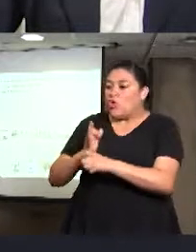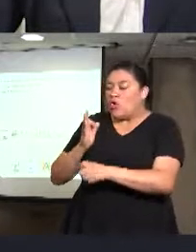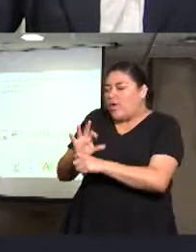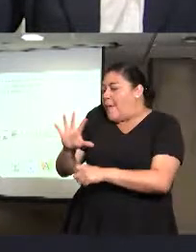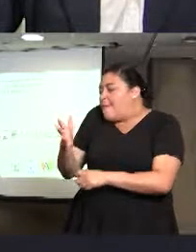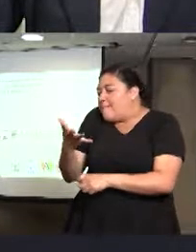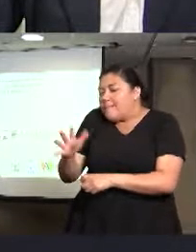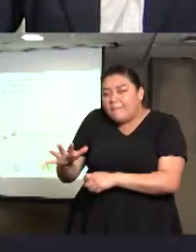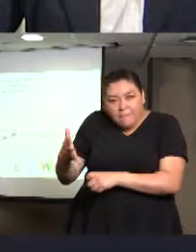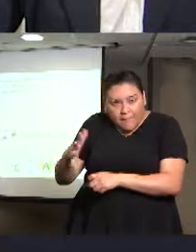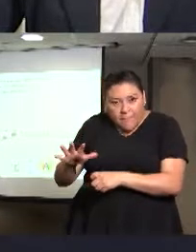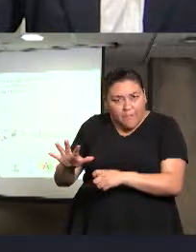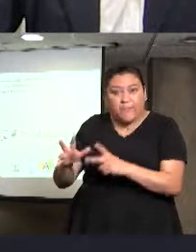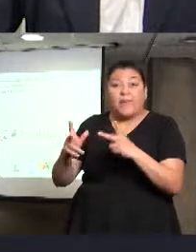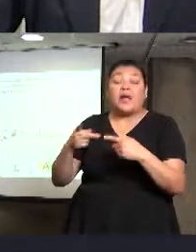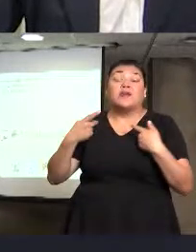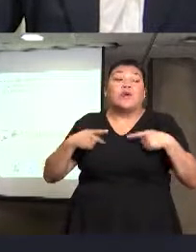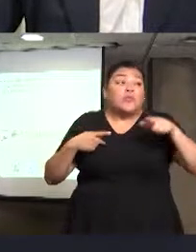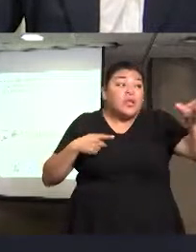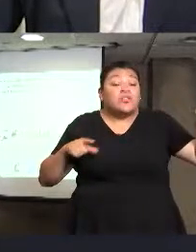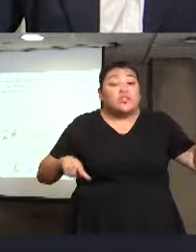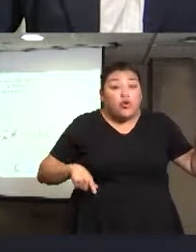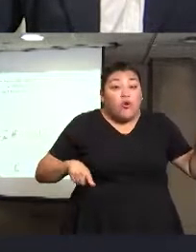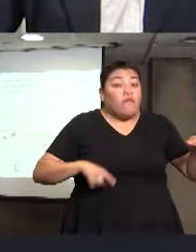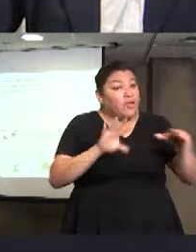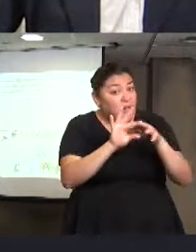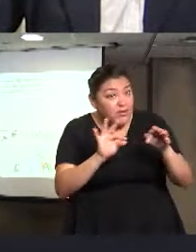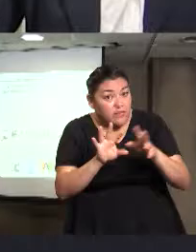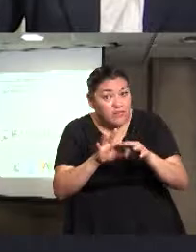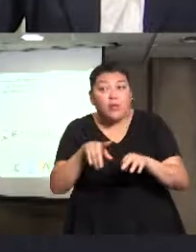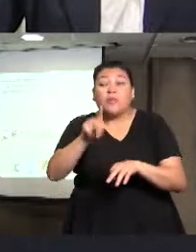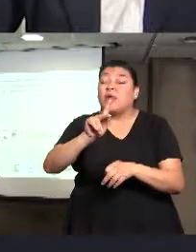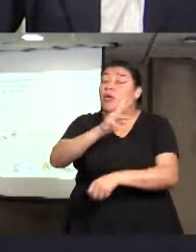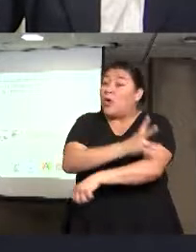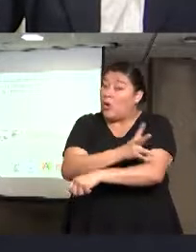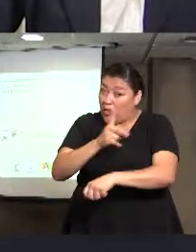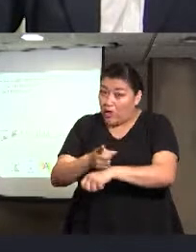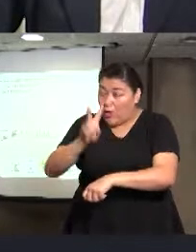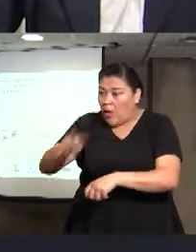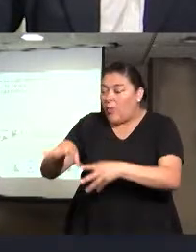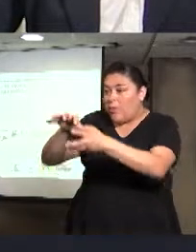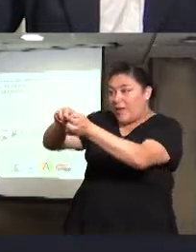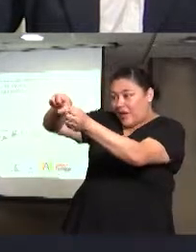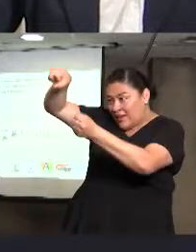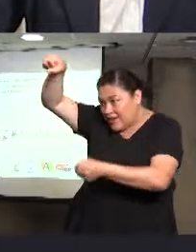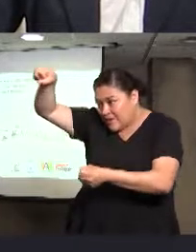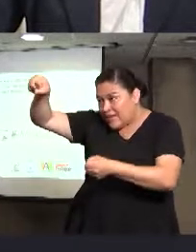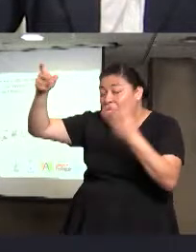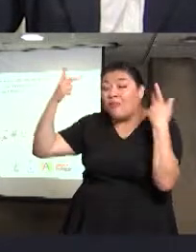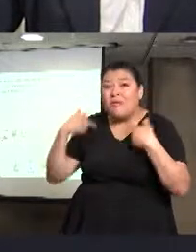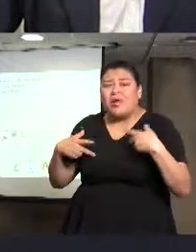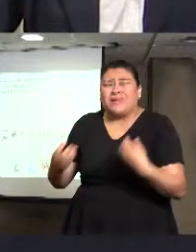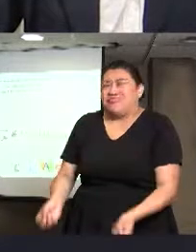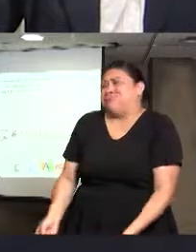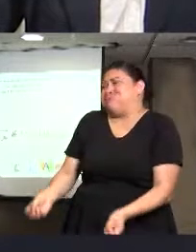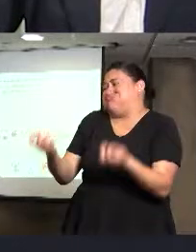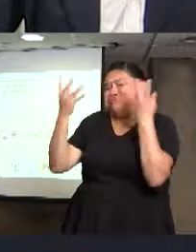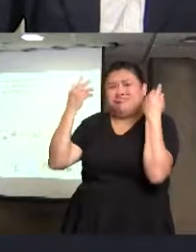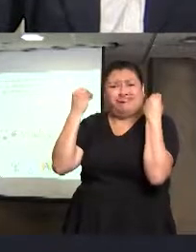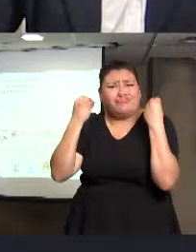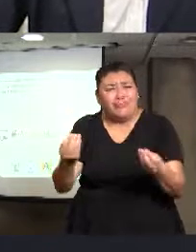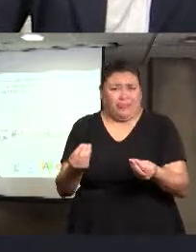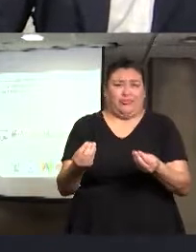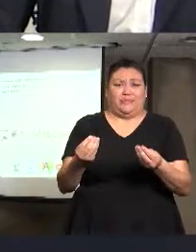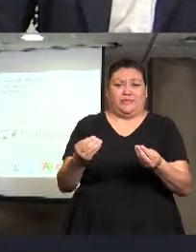solamente en el ámbito de lo que las autoridades nos señalan, evidentemente las cifras tienen que ser muchísimo mayores, y para eso, bueno,